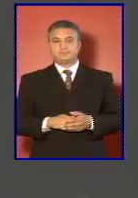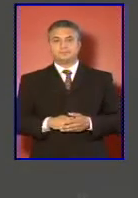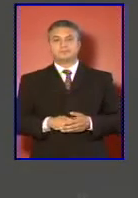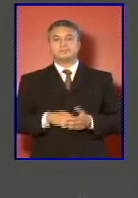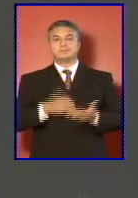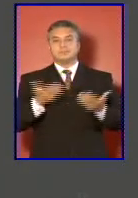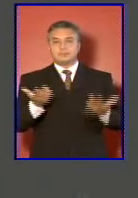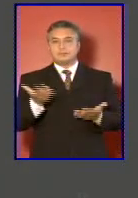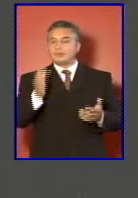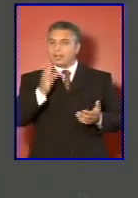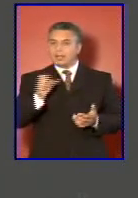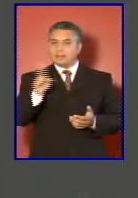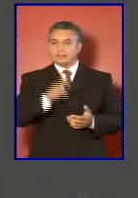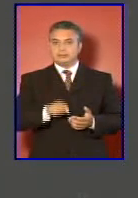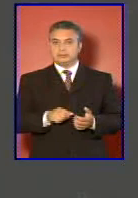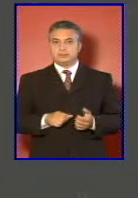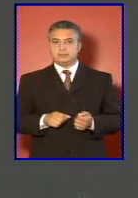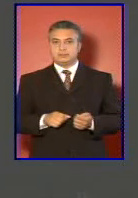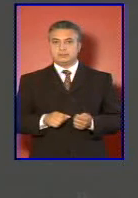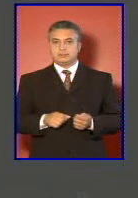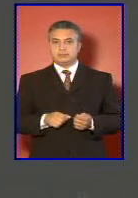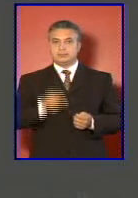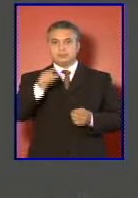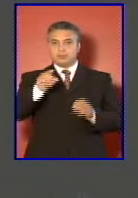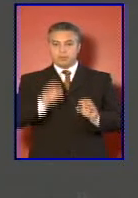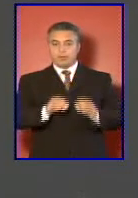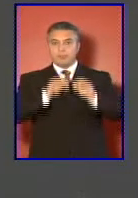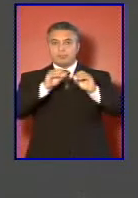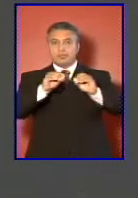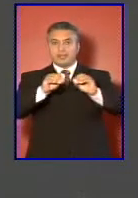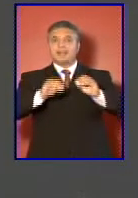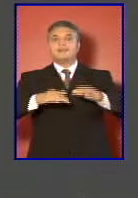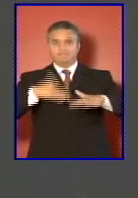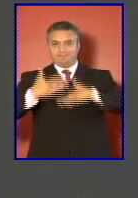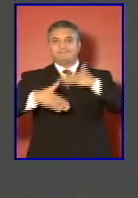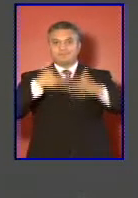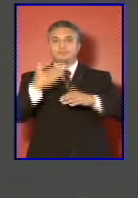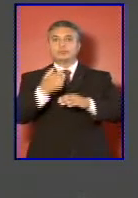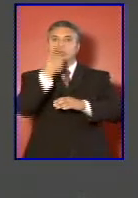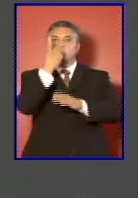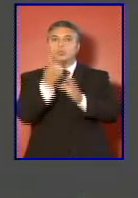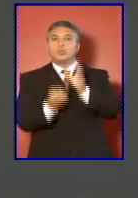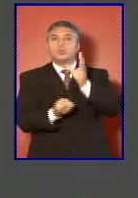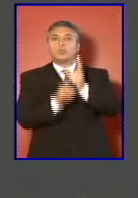es el poner en marcha una nueva carrera militar.